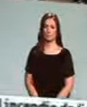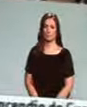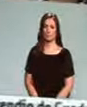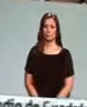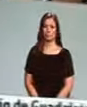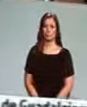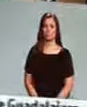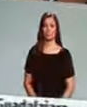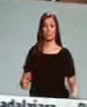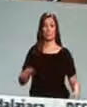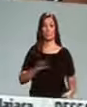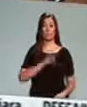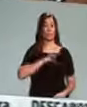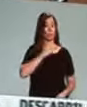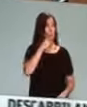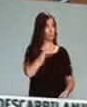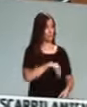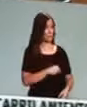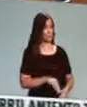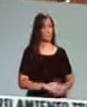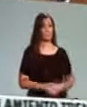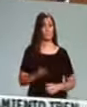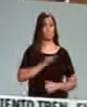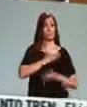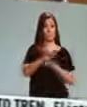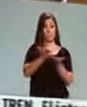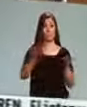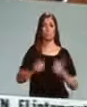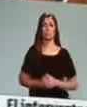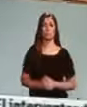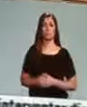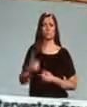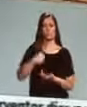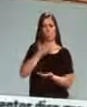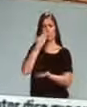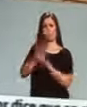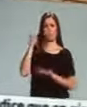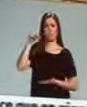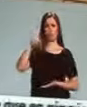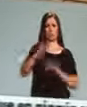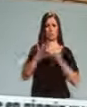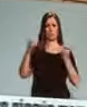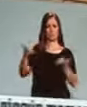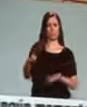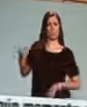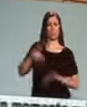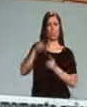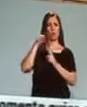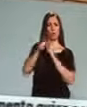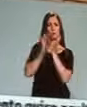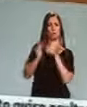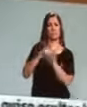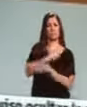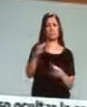Señor presidente, señorías, he solicitado comparecer en esta Cámara para ofrecer a los